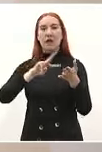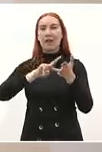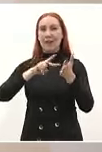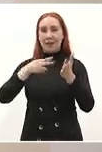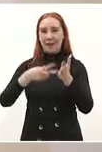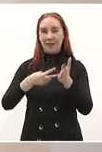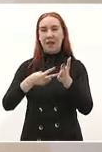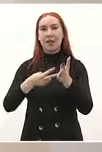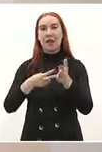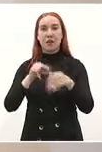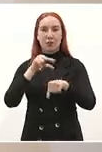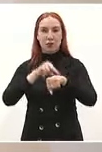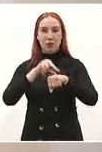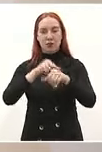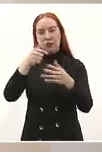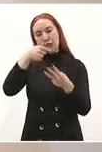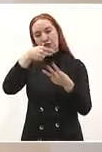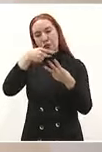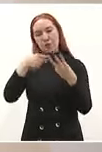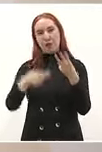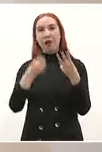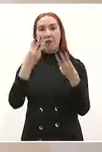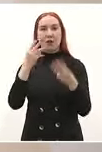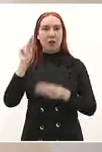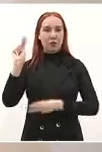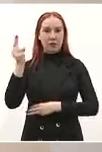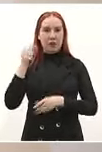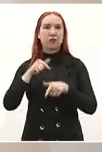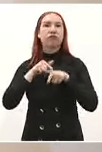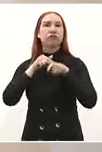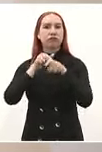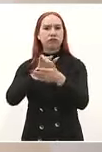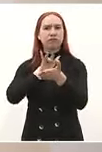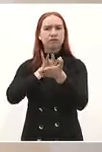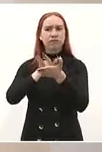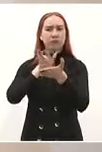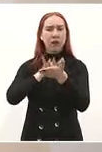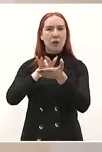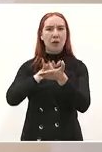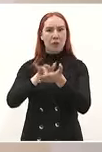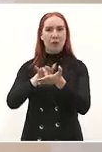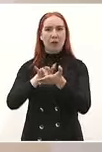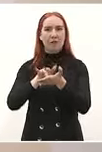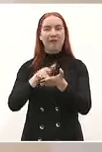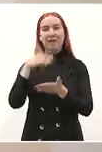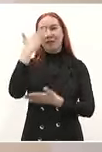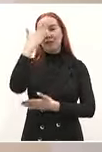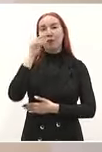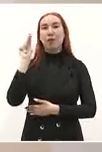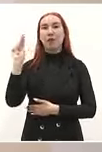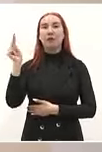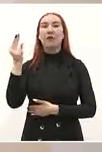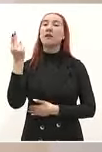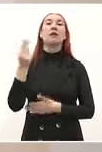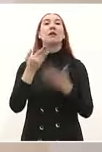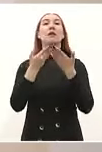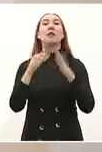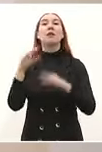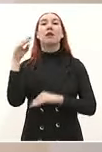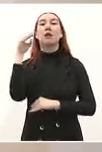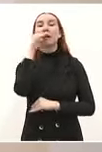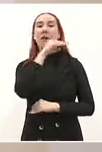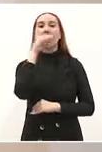las tres universidades van a continuar es universidad pública gratuita además